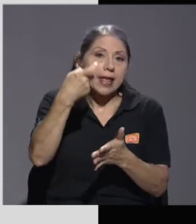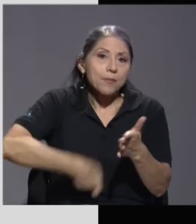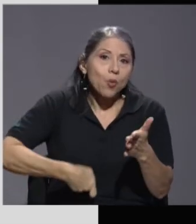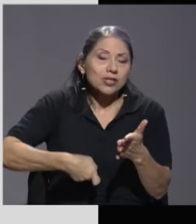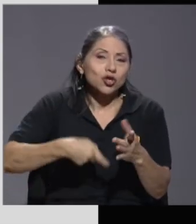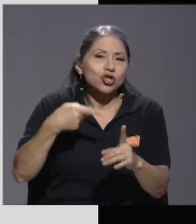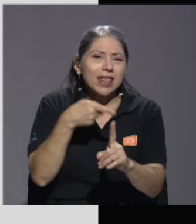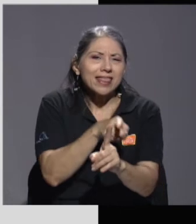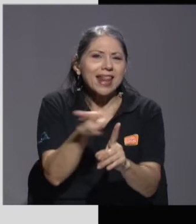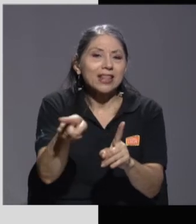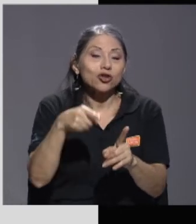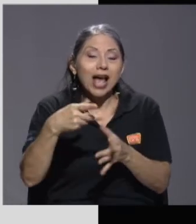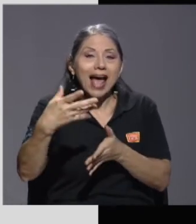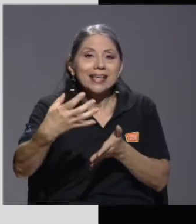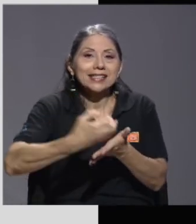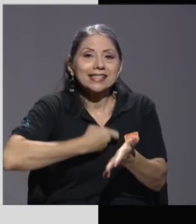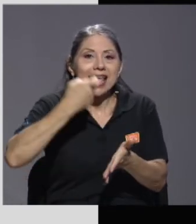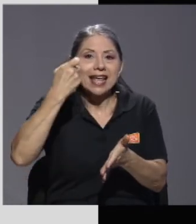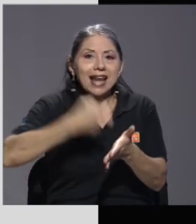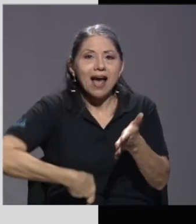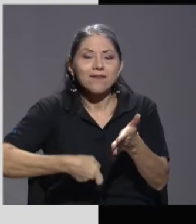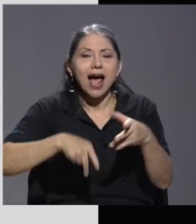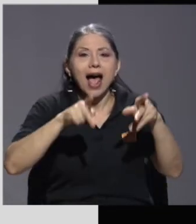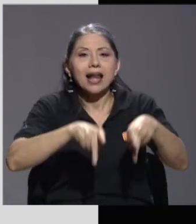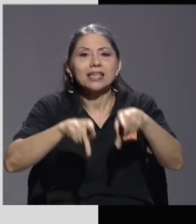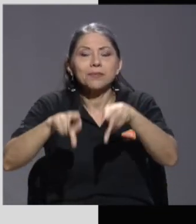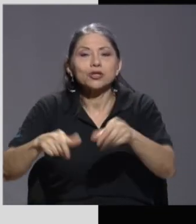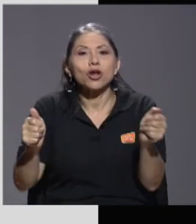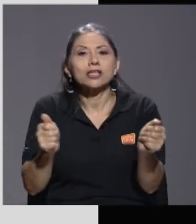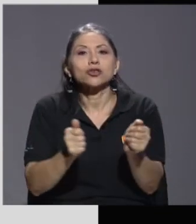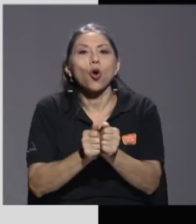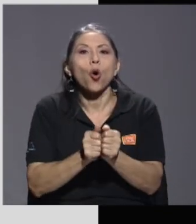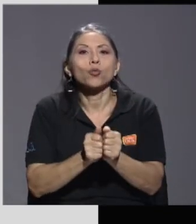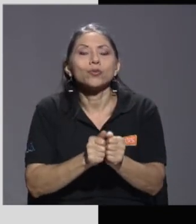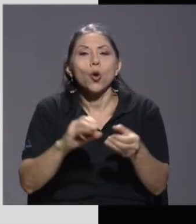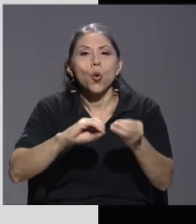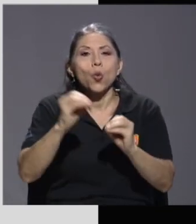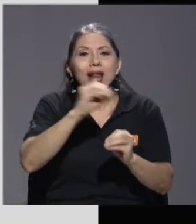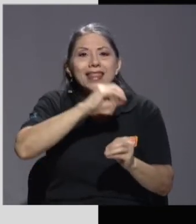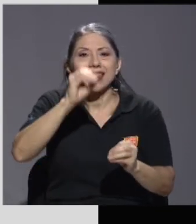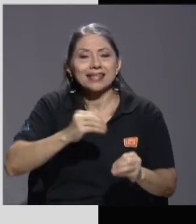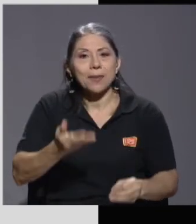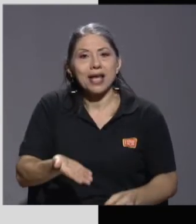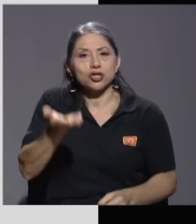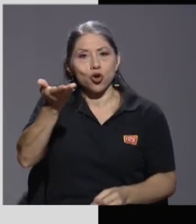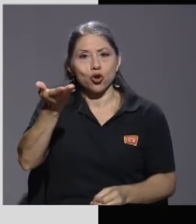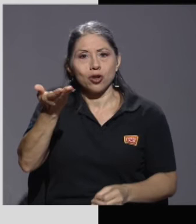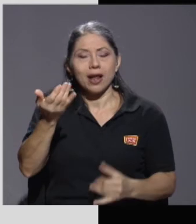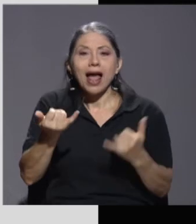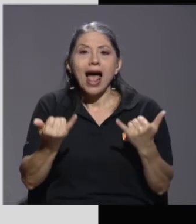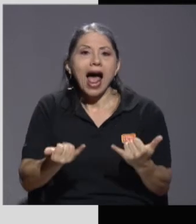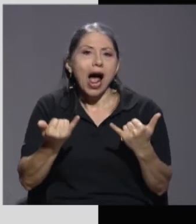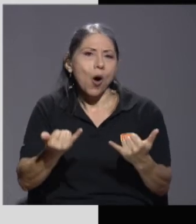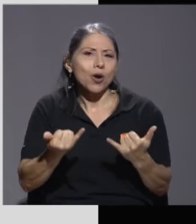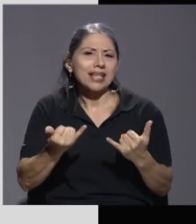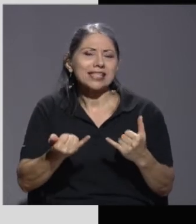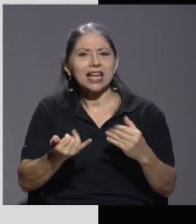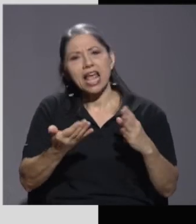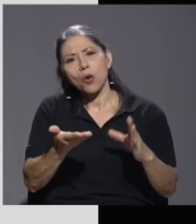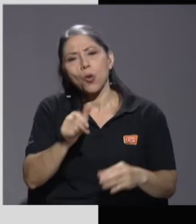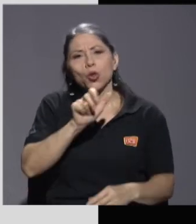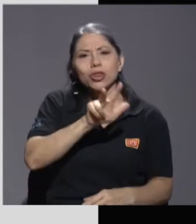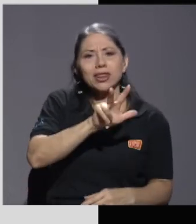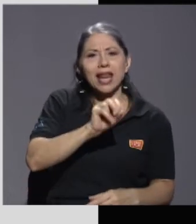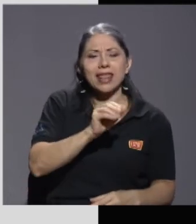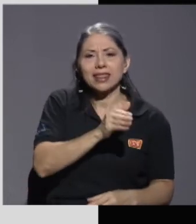en donde se graba a las personas con un tramo mayor de tasa, una tasa mayor, sea, ahora sería el tramo de 30 y